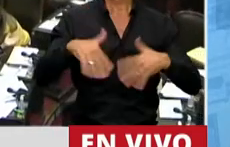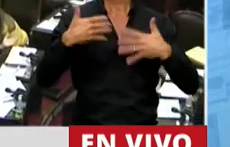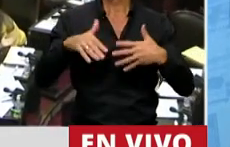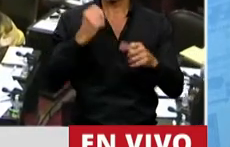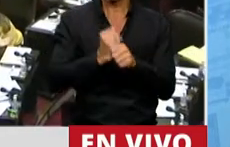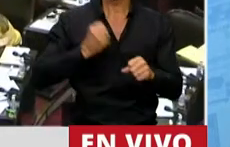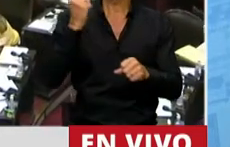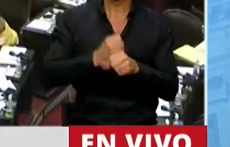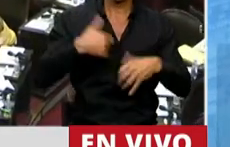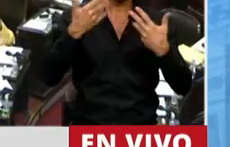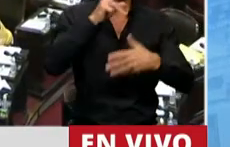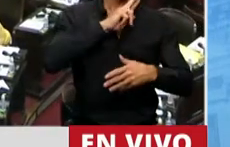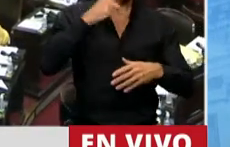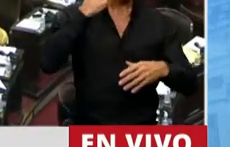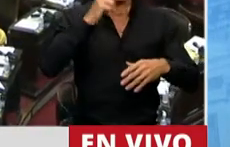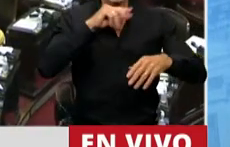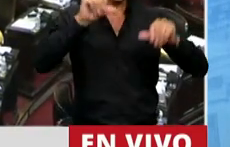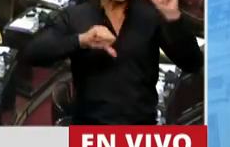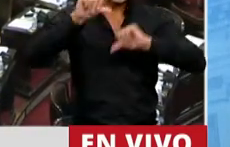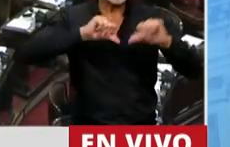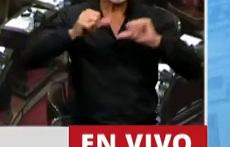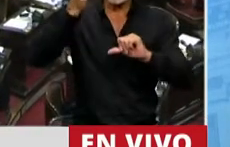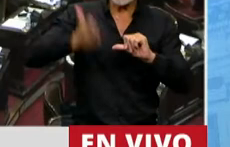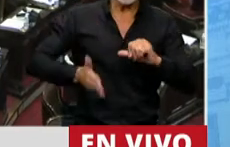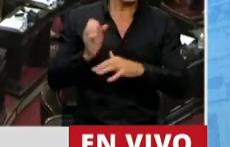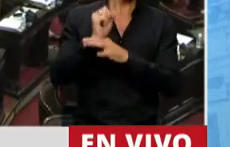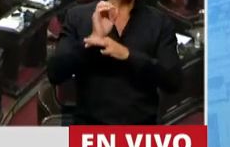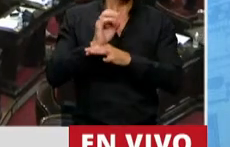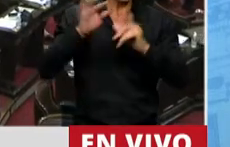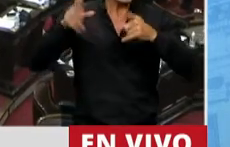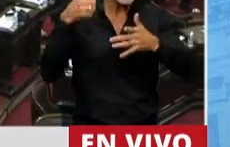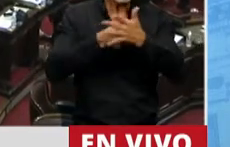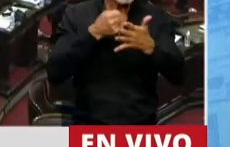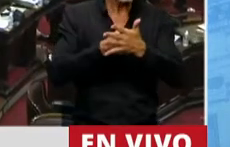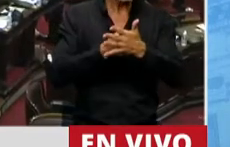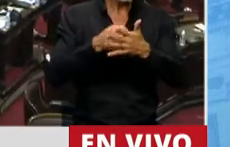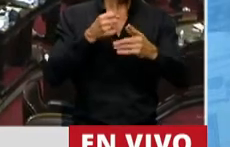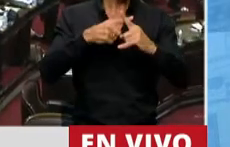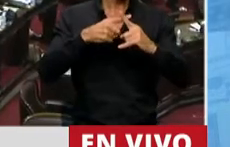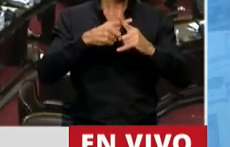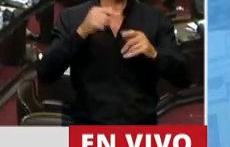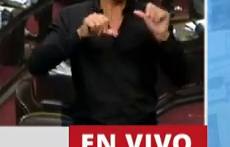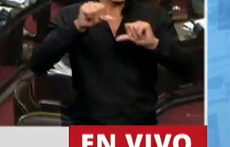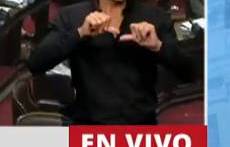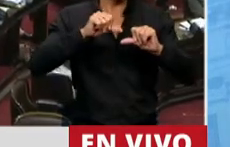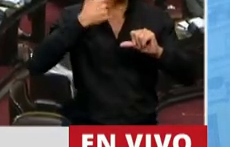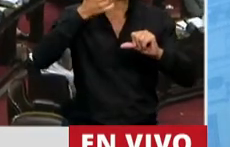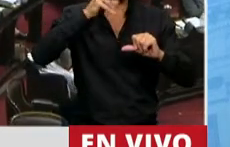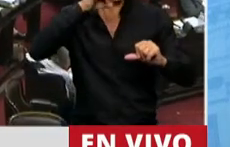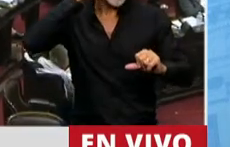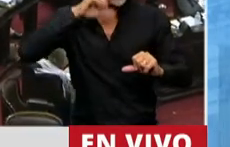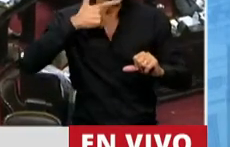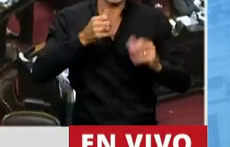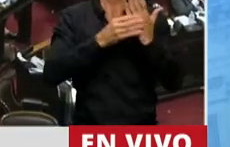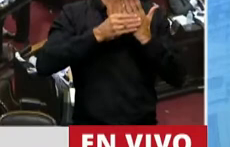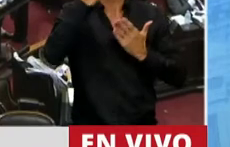de científicos y científicas que son al mismo tiempo militantes de la ciencia, porque Roberto Salvareza no es otra cosa,